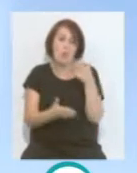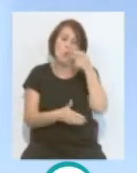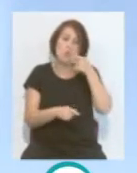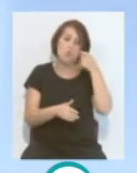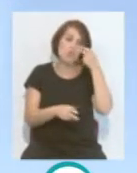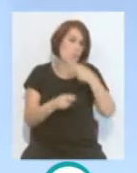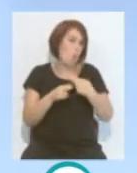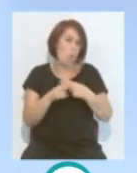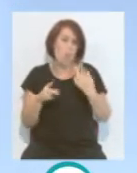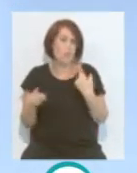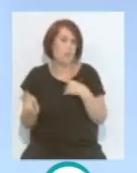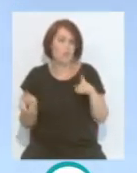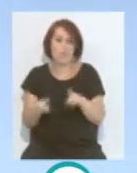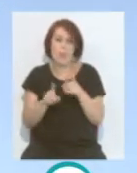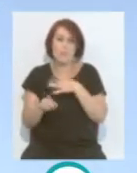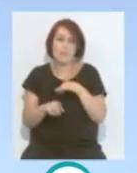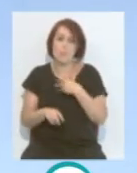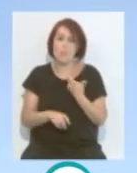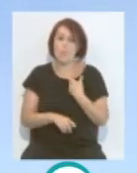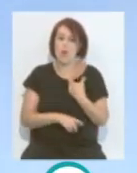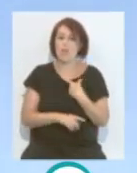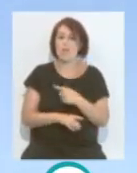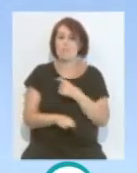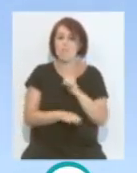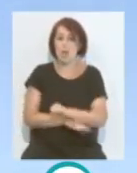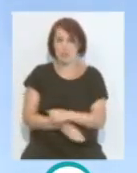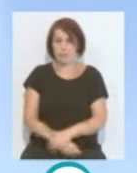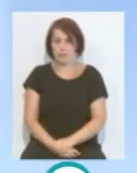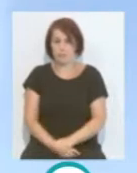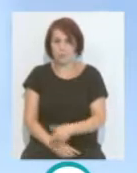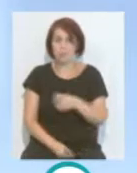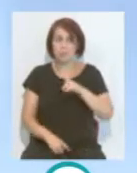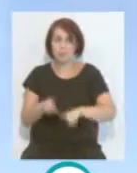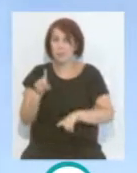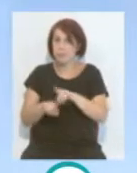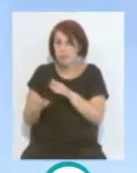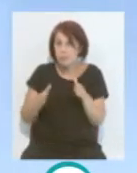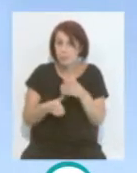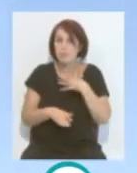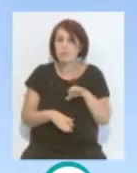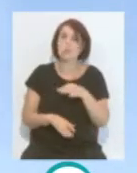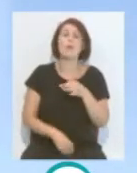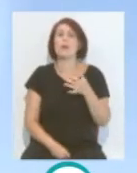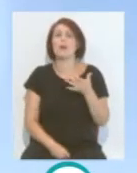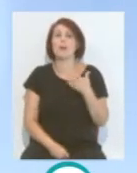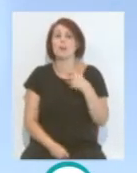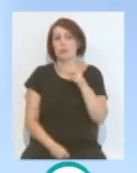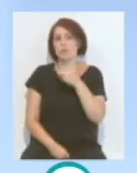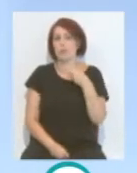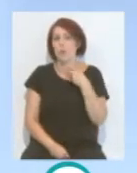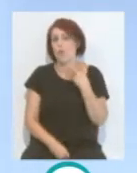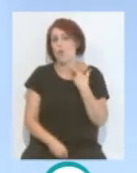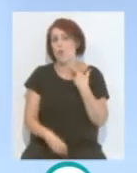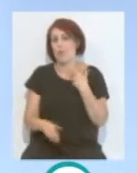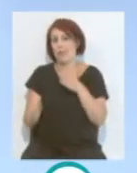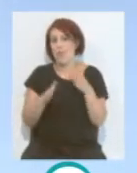sea lo duro que sea, se puede afrontar 100%. Sí que es cierto que en algunos momentos puede llegar incluso a incidir en el resultado final de